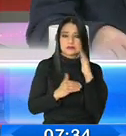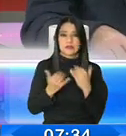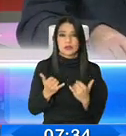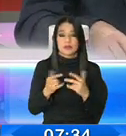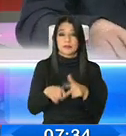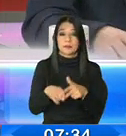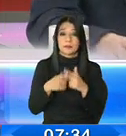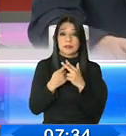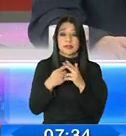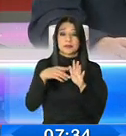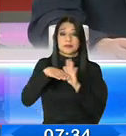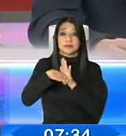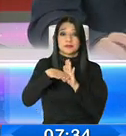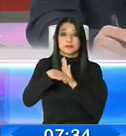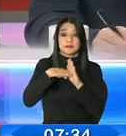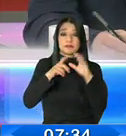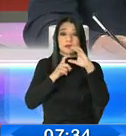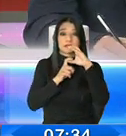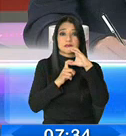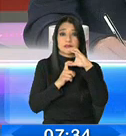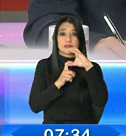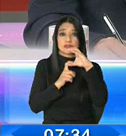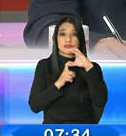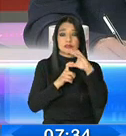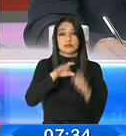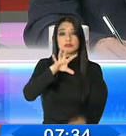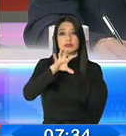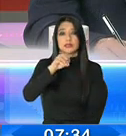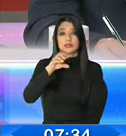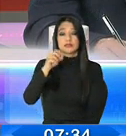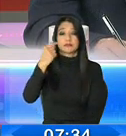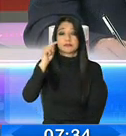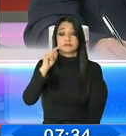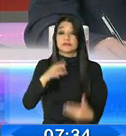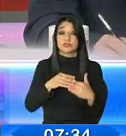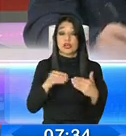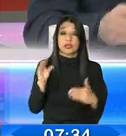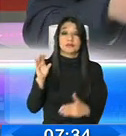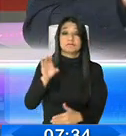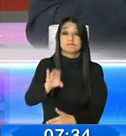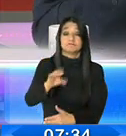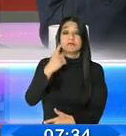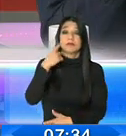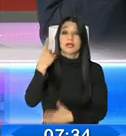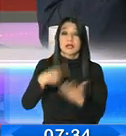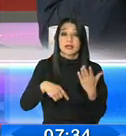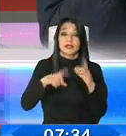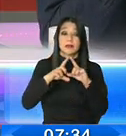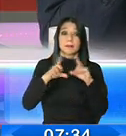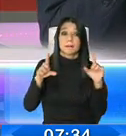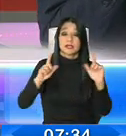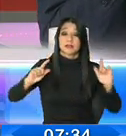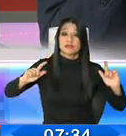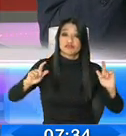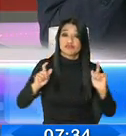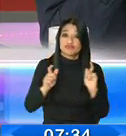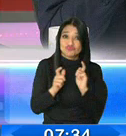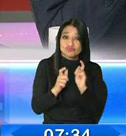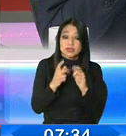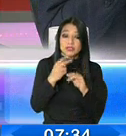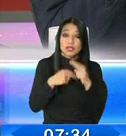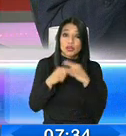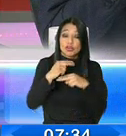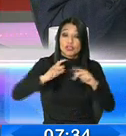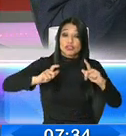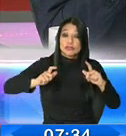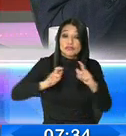arranca a través del Banco del Pacífico. 500 millones de dólares que estarán destinados al micro, al pequeño y al mediano